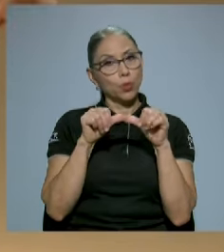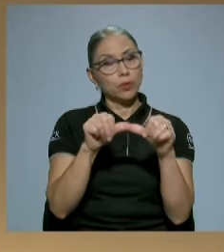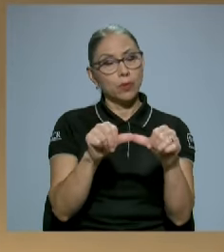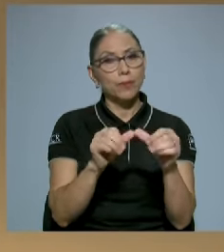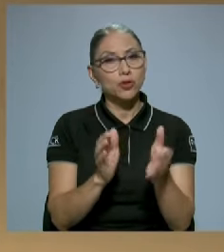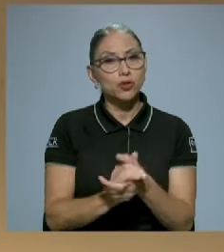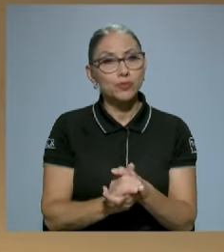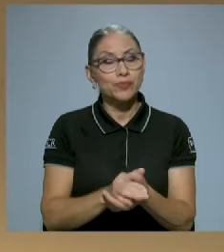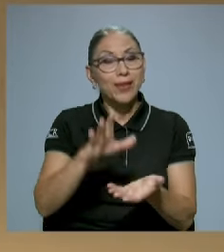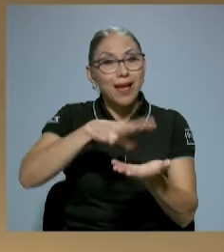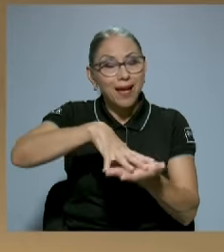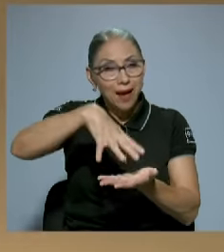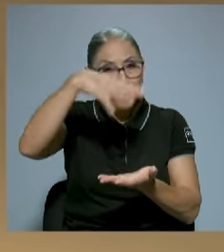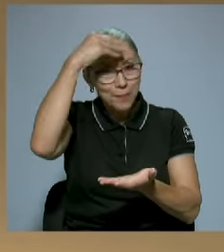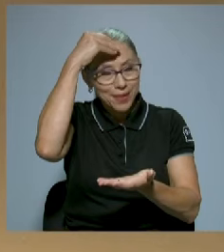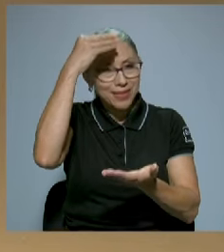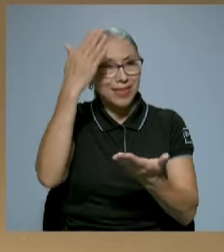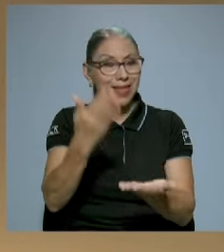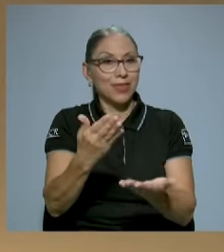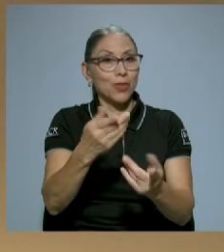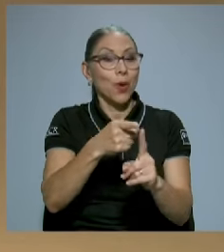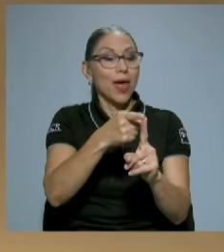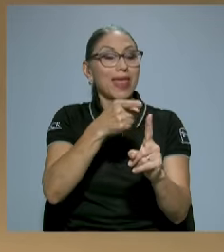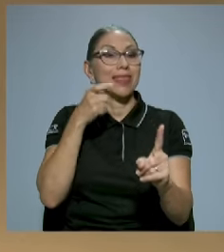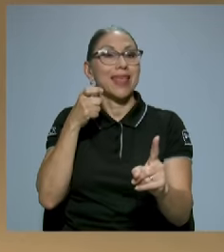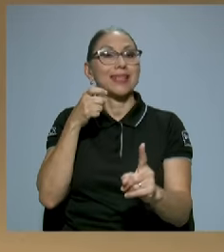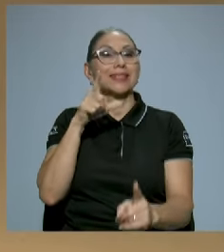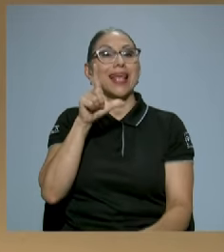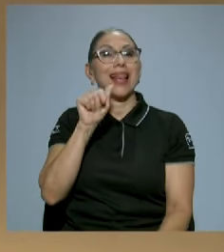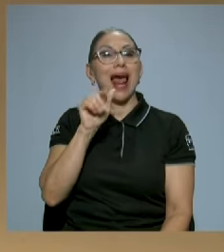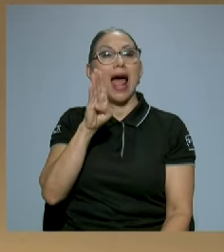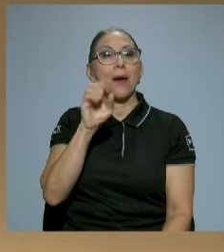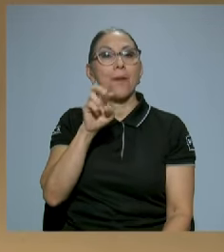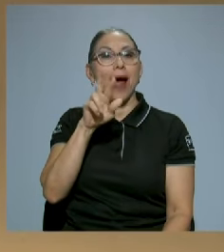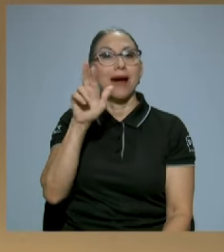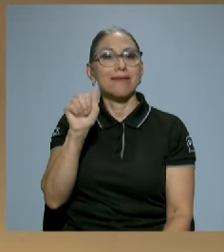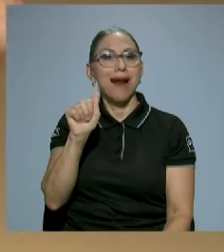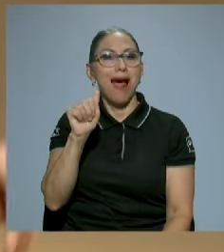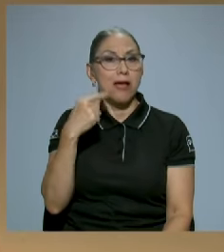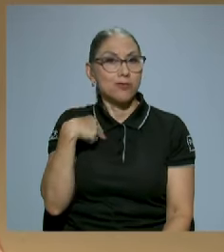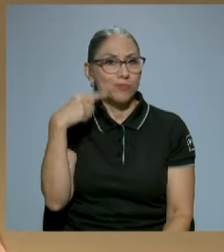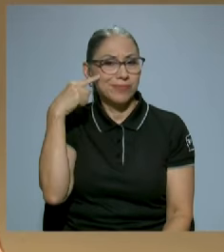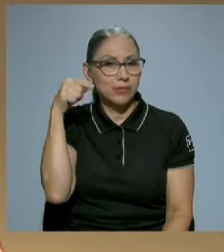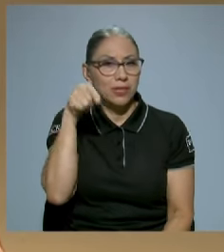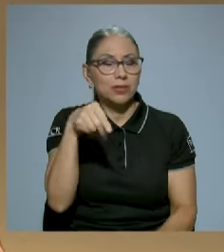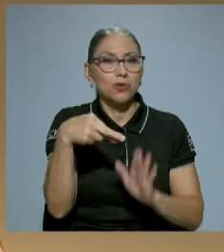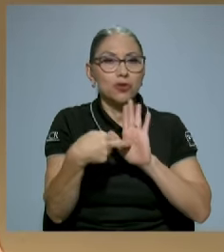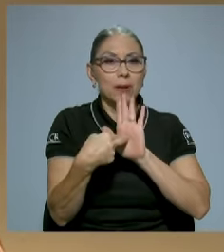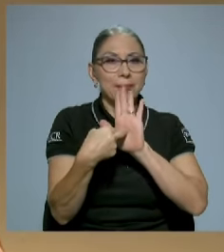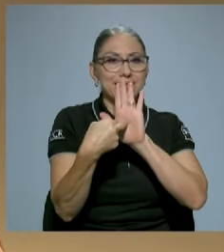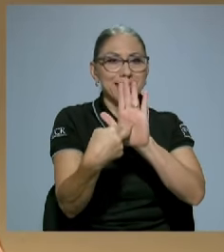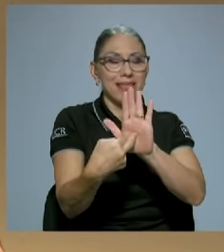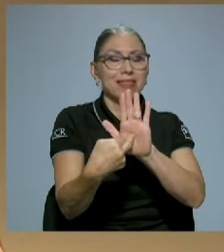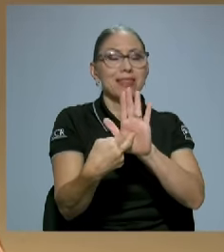Continuamos aprendiendo desde la barra y desde la barra me imagino que representa el hecho de que